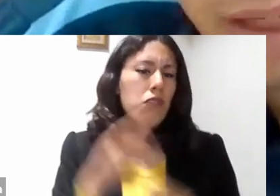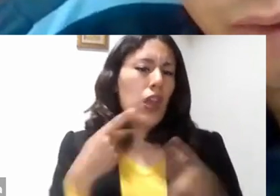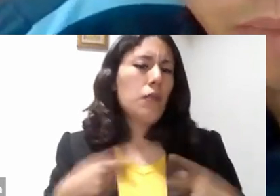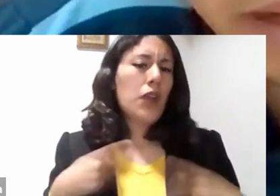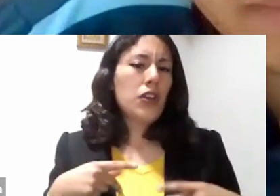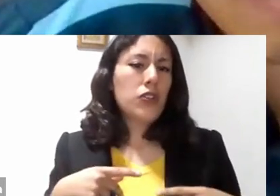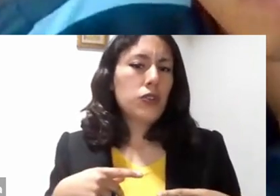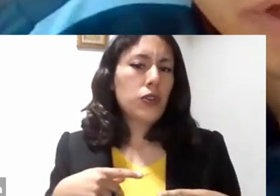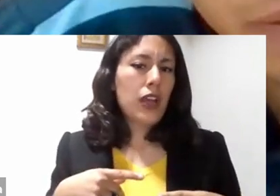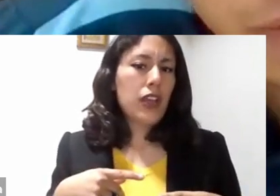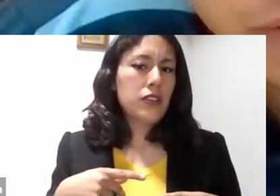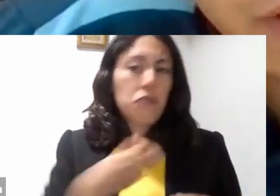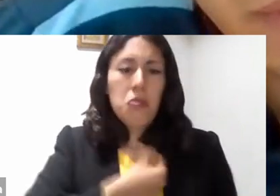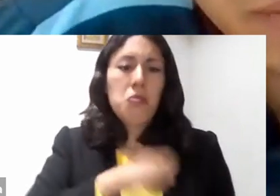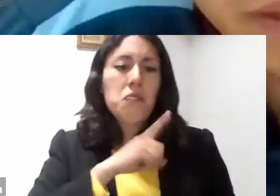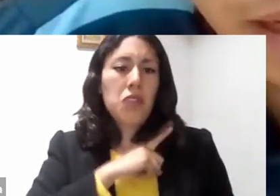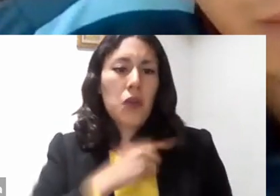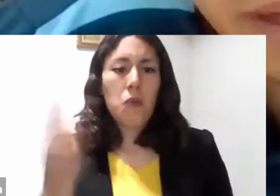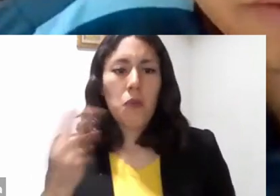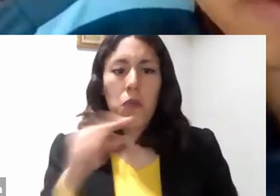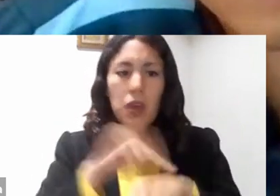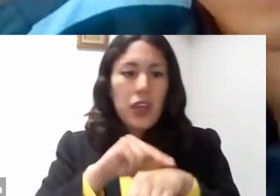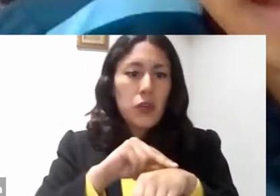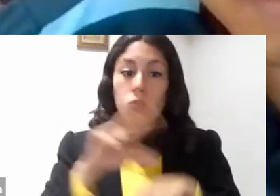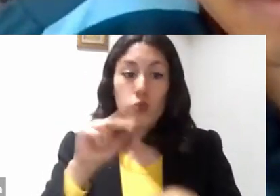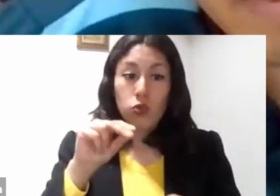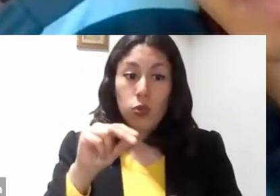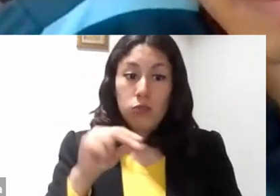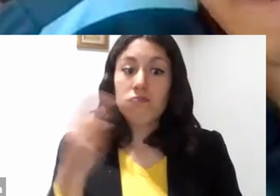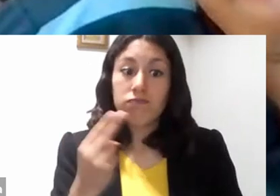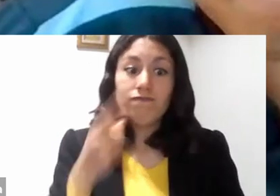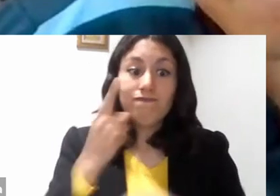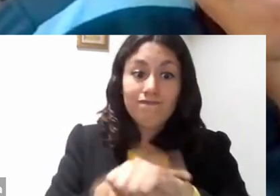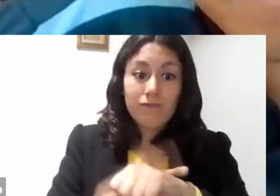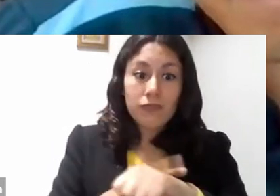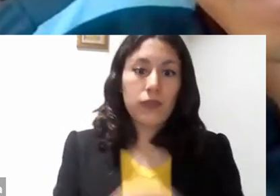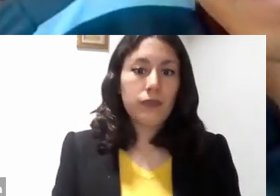No he venido para llamar a los buenos, sino para invitar a los pecadores a que se arrepientan.